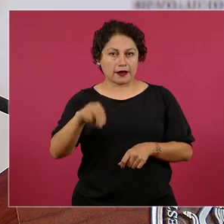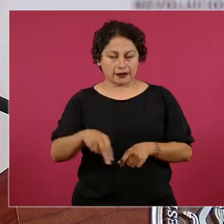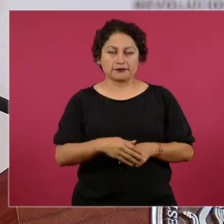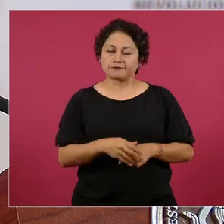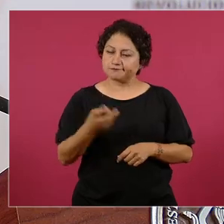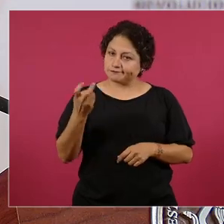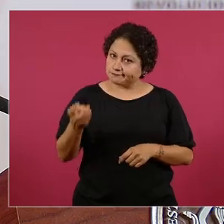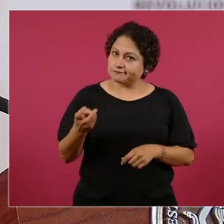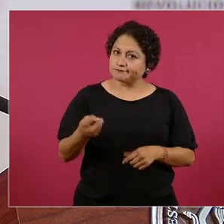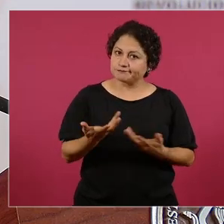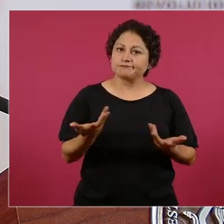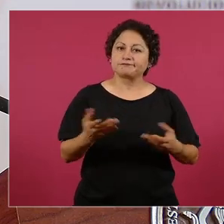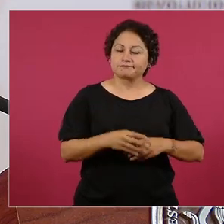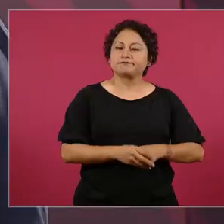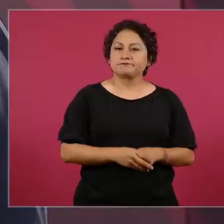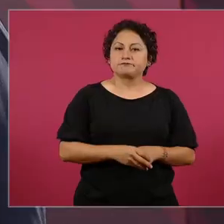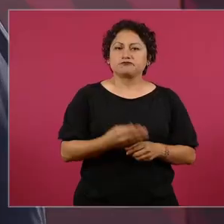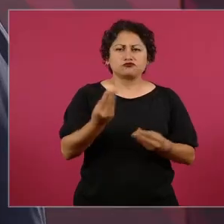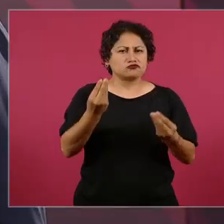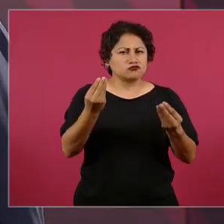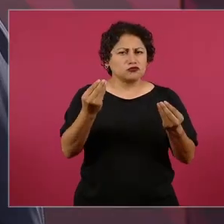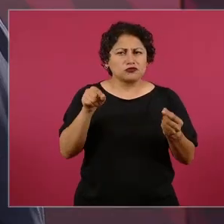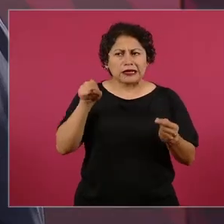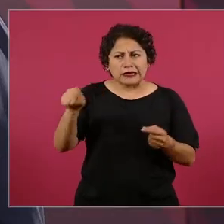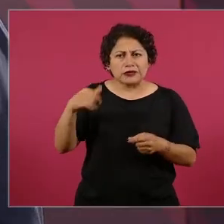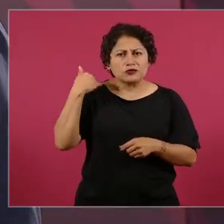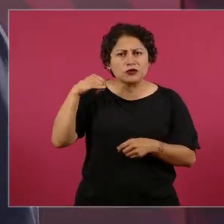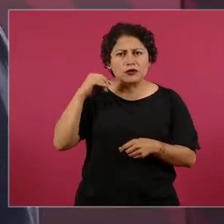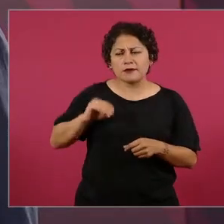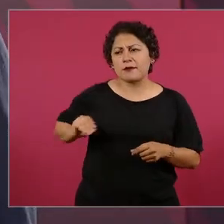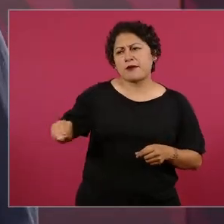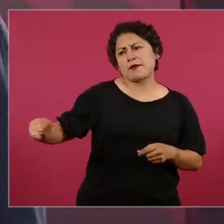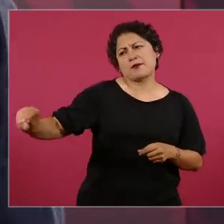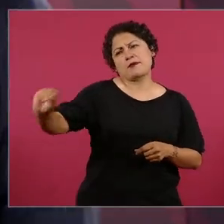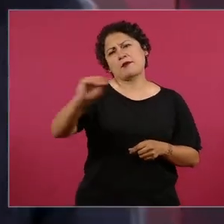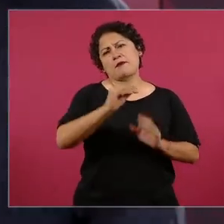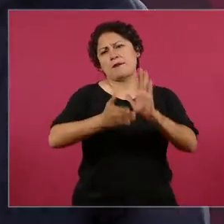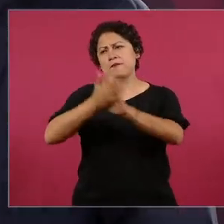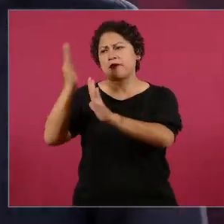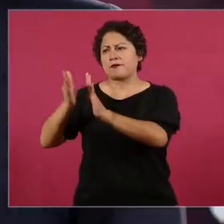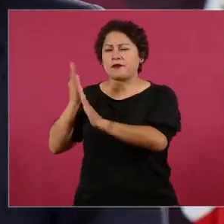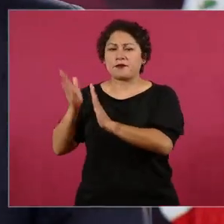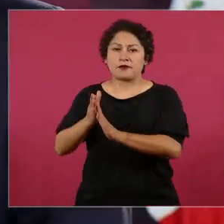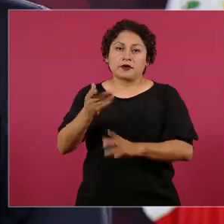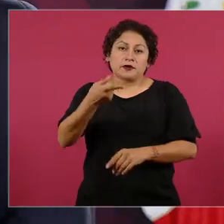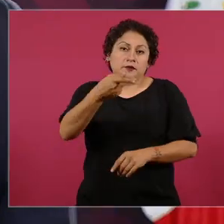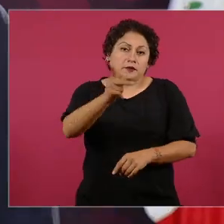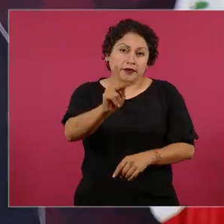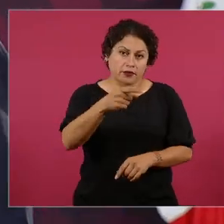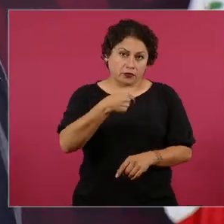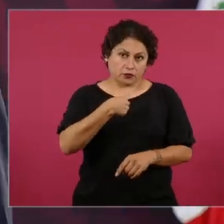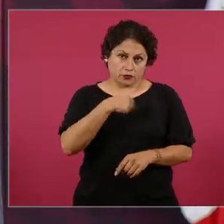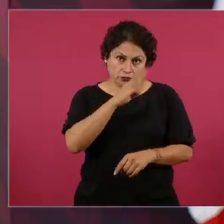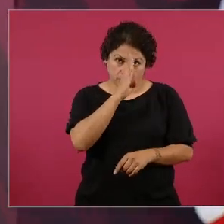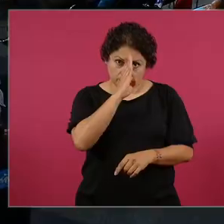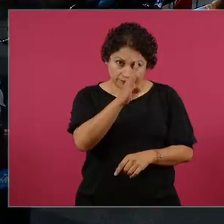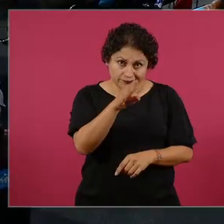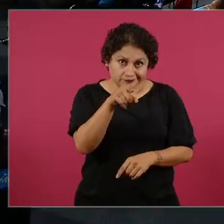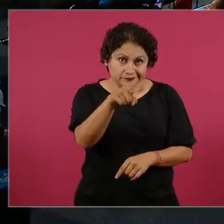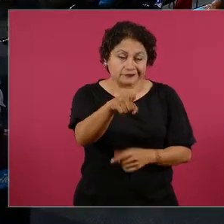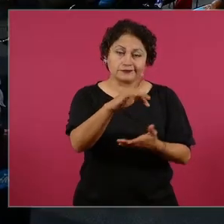en Yucatán, pero en lo personal agradecerte mucho por